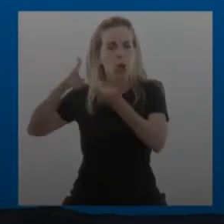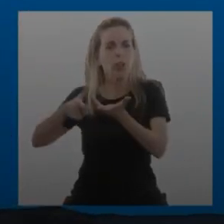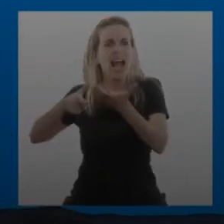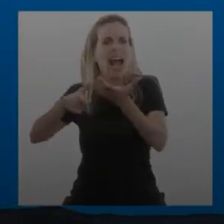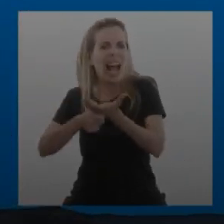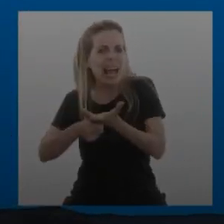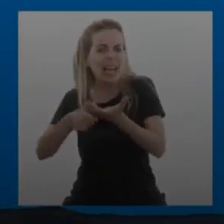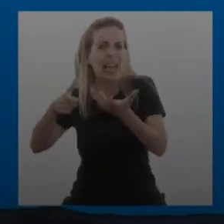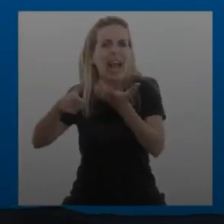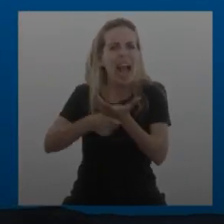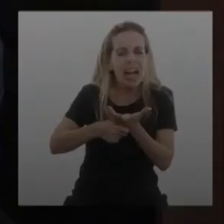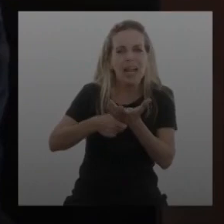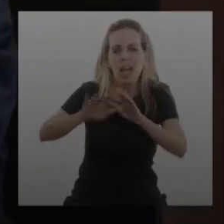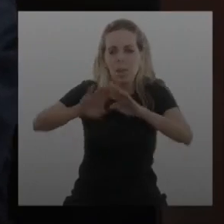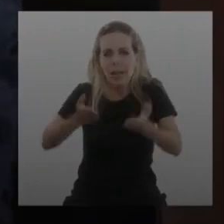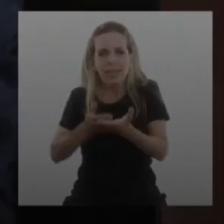carne con hueso